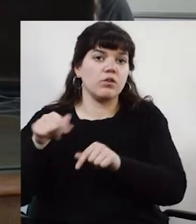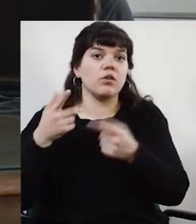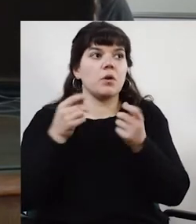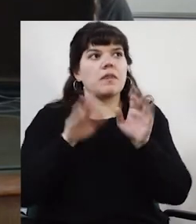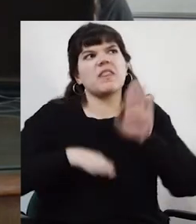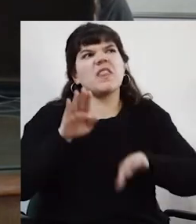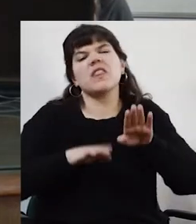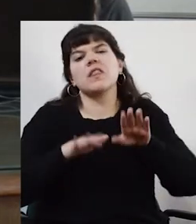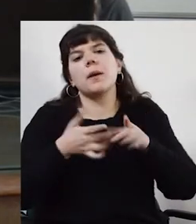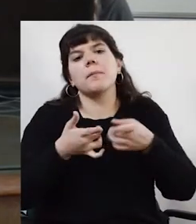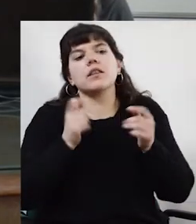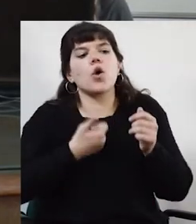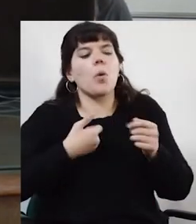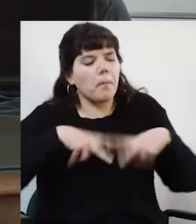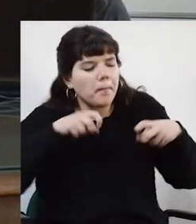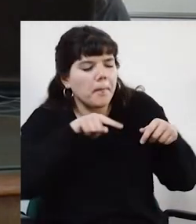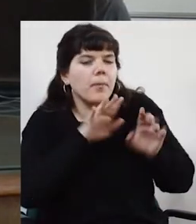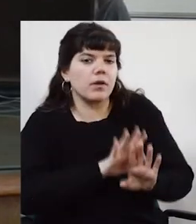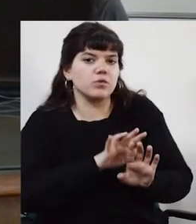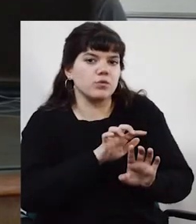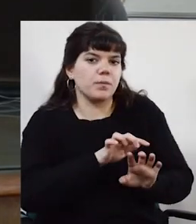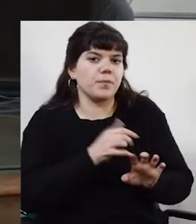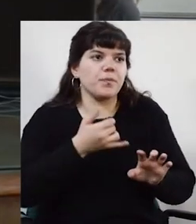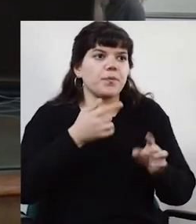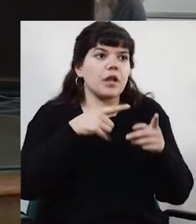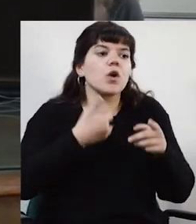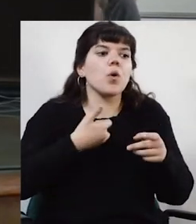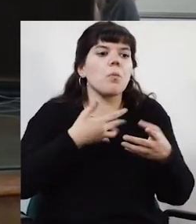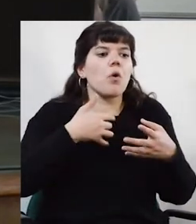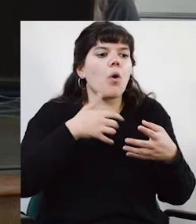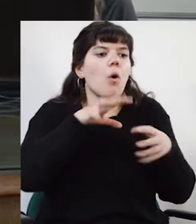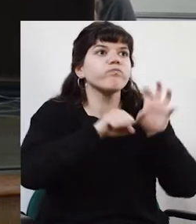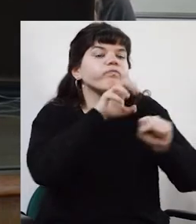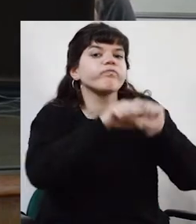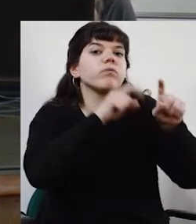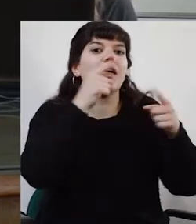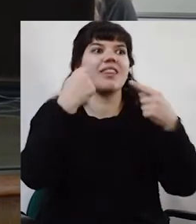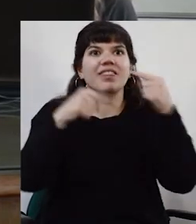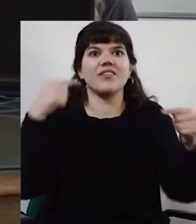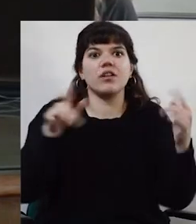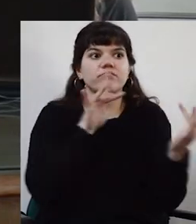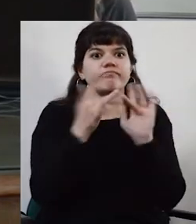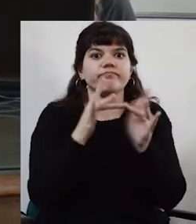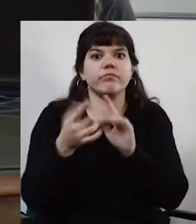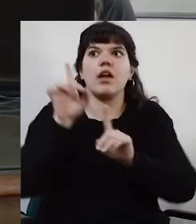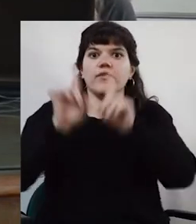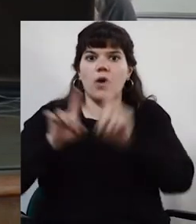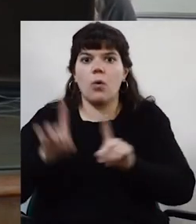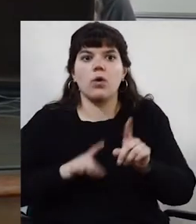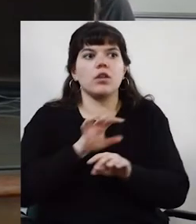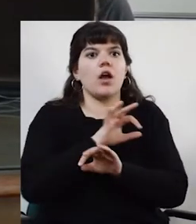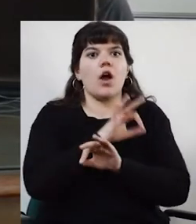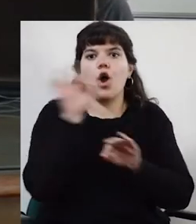la unidad de análisis que tomemos, ¿no? Porque podemos concebir redes de distinto tipo, redes de universidades,